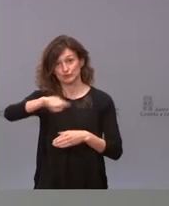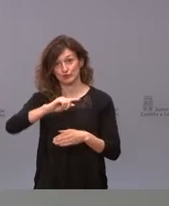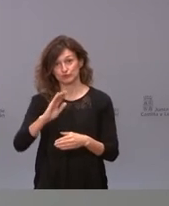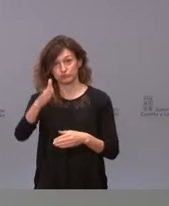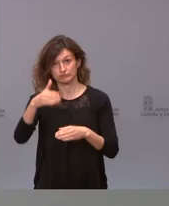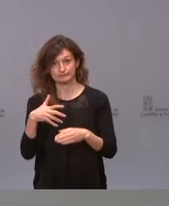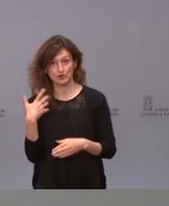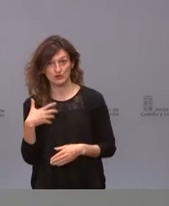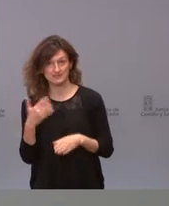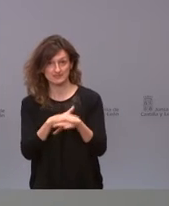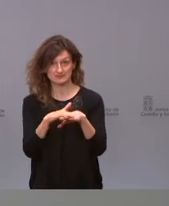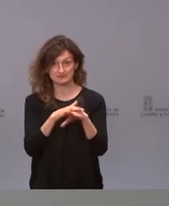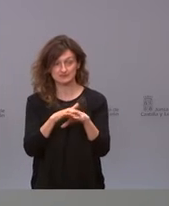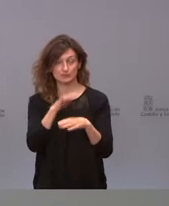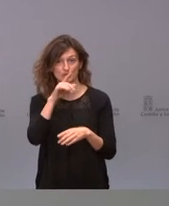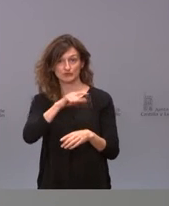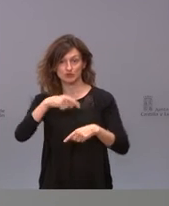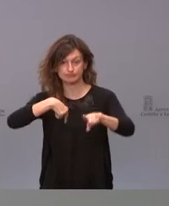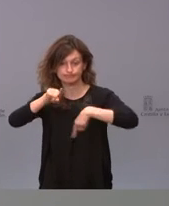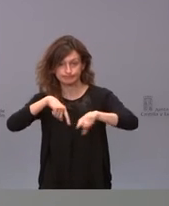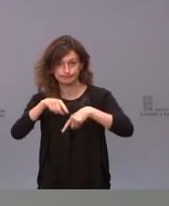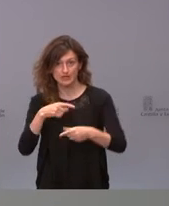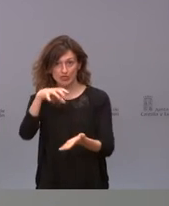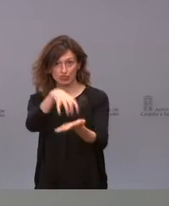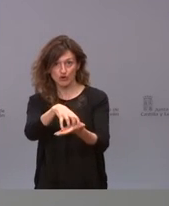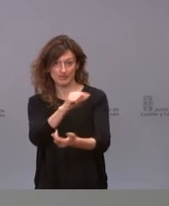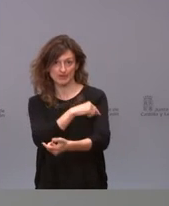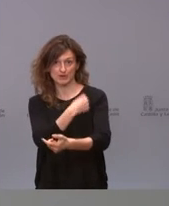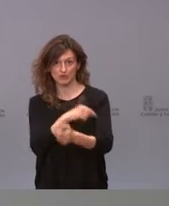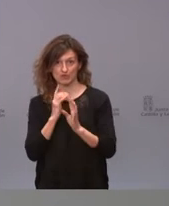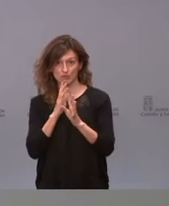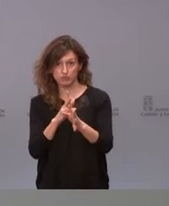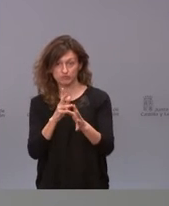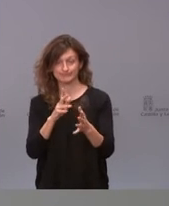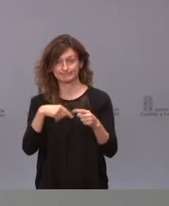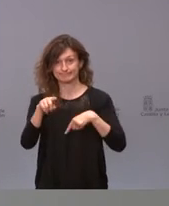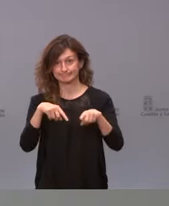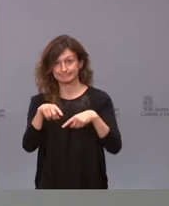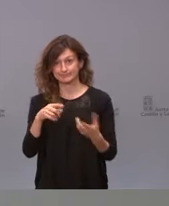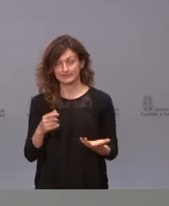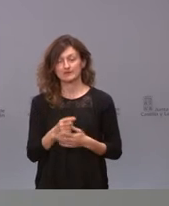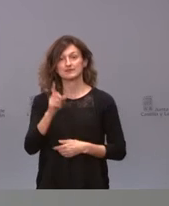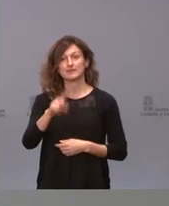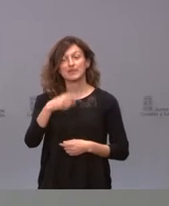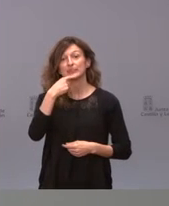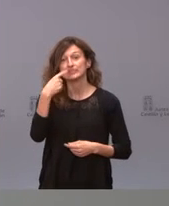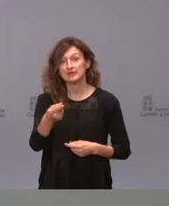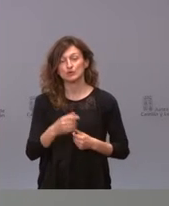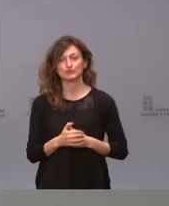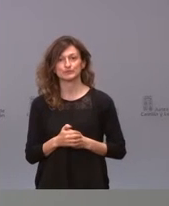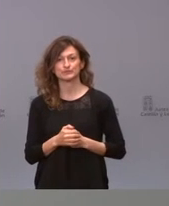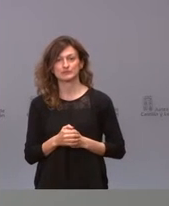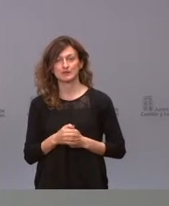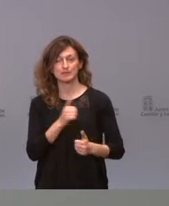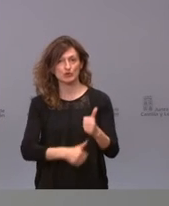podido ocasionar a las personas que se desplazaron a los puntos de vacunación, pero también decirles que se